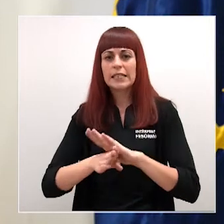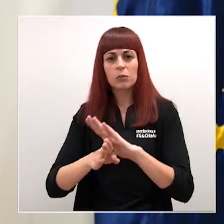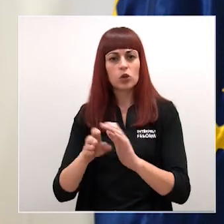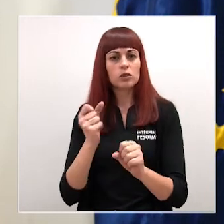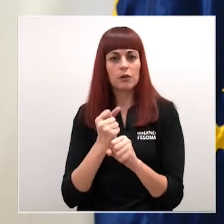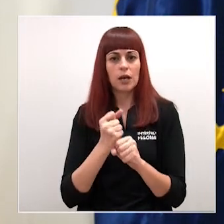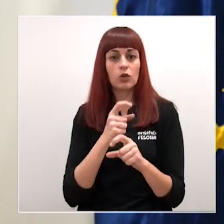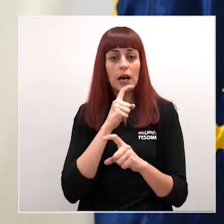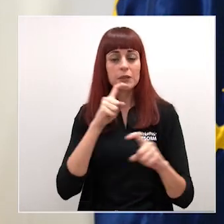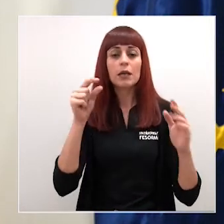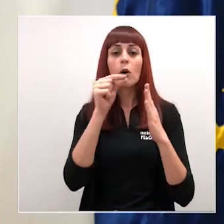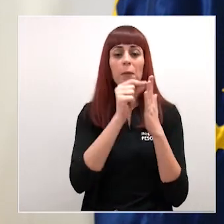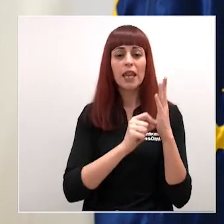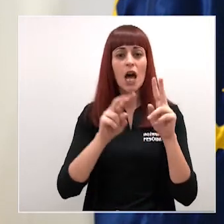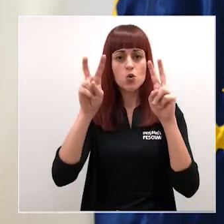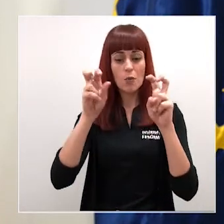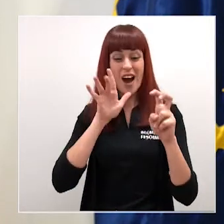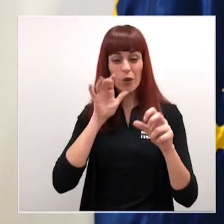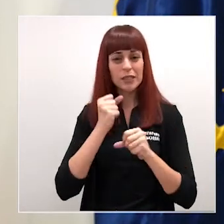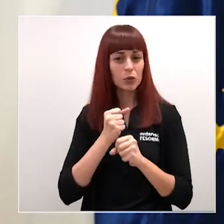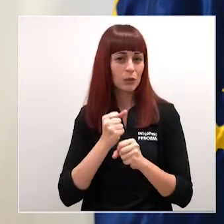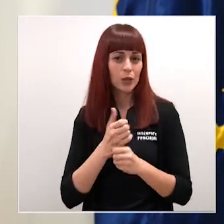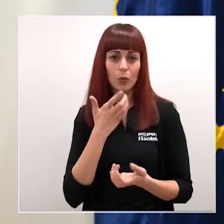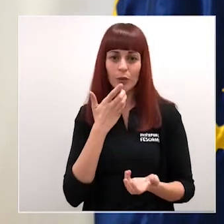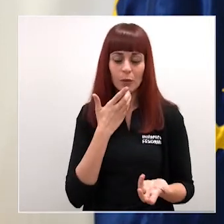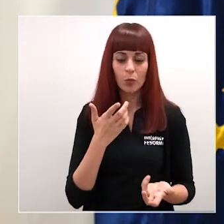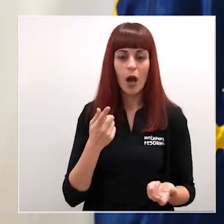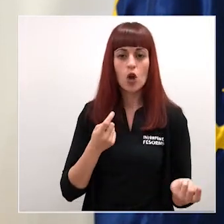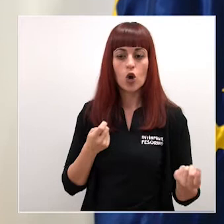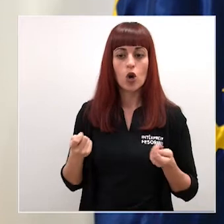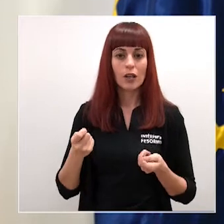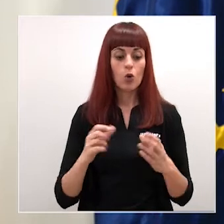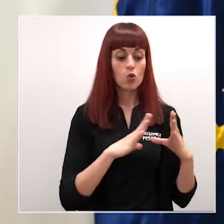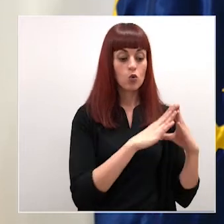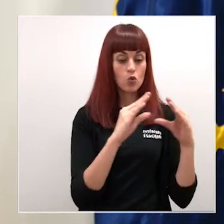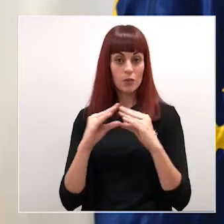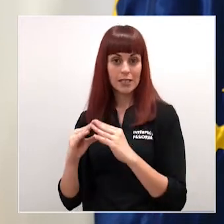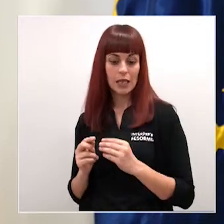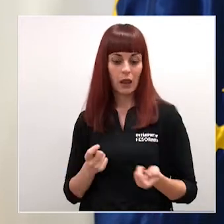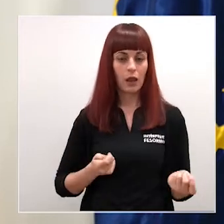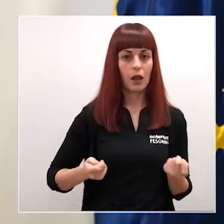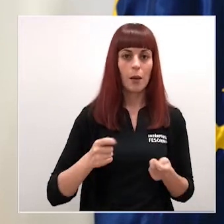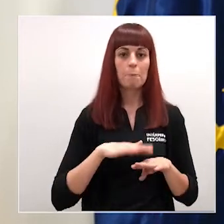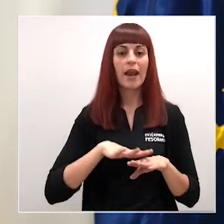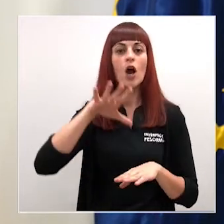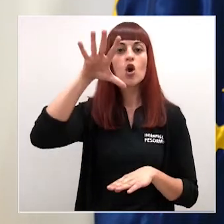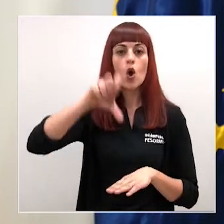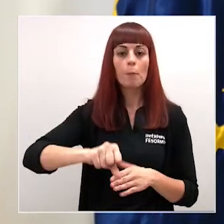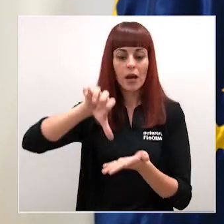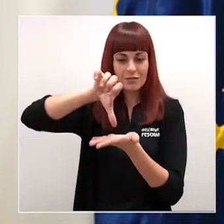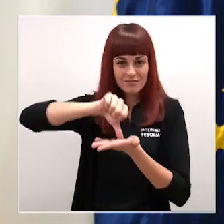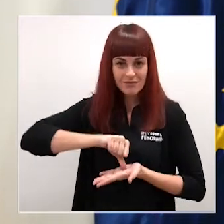anunciaremos nuevas medidas les puedo adelantar que estamos trabajando por ejemplo en una coordinación de las universidades para la compra centralizada de material